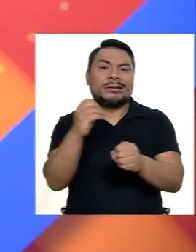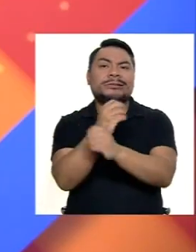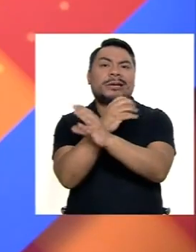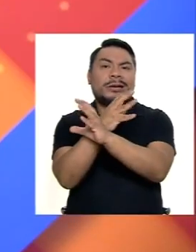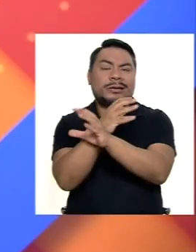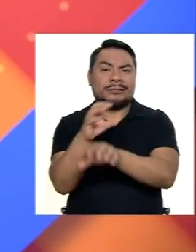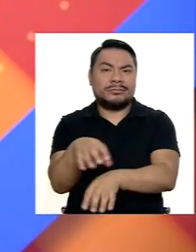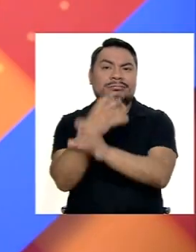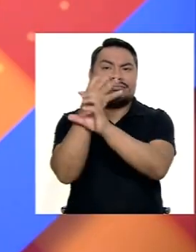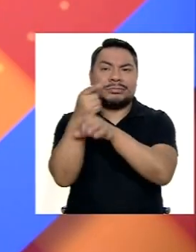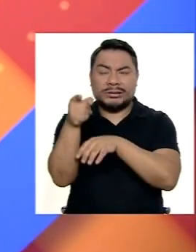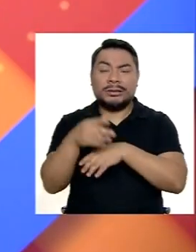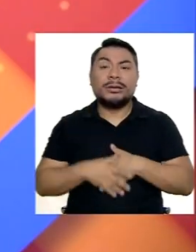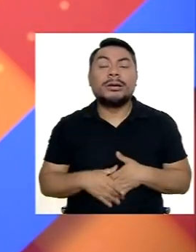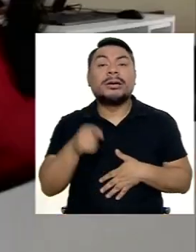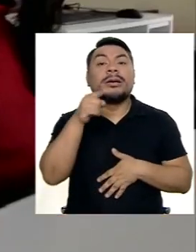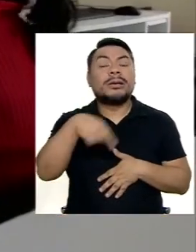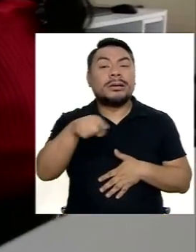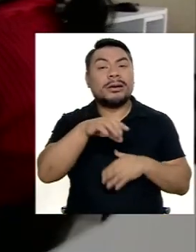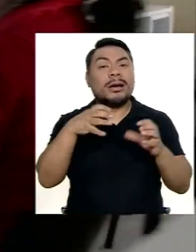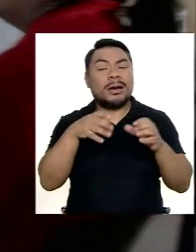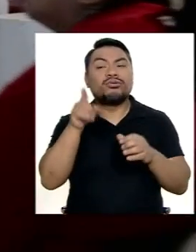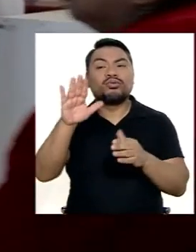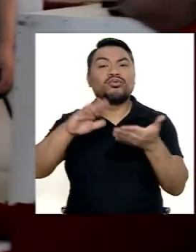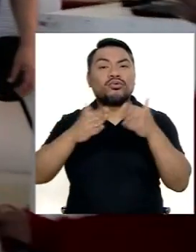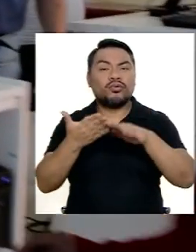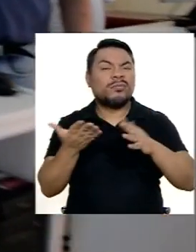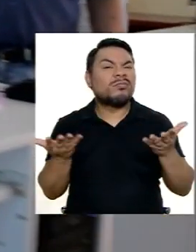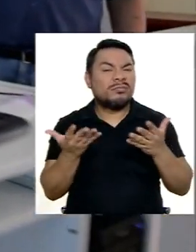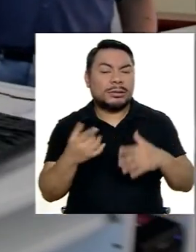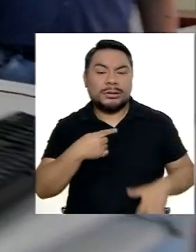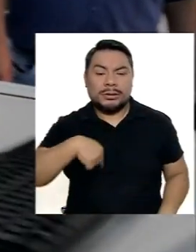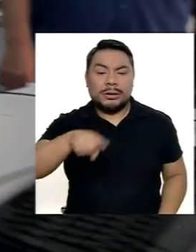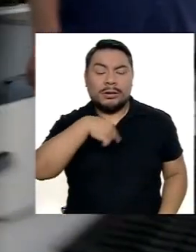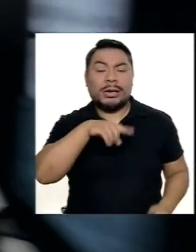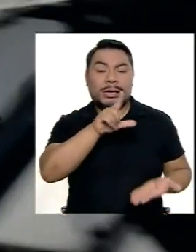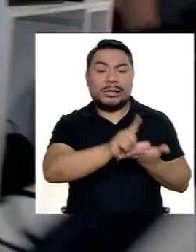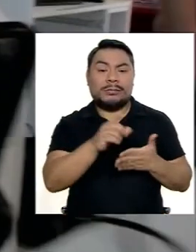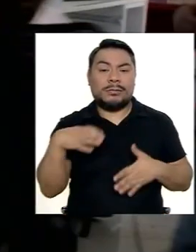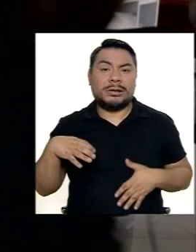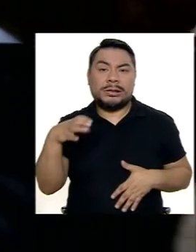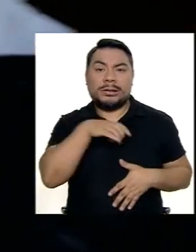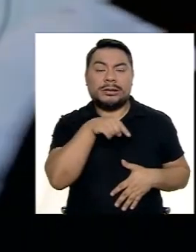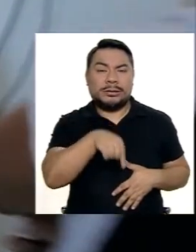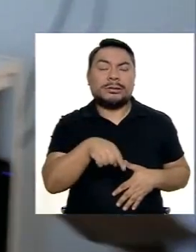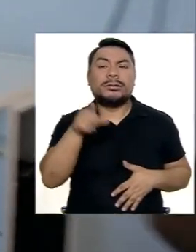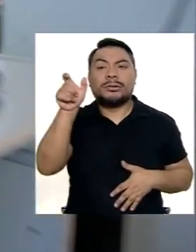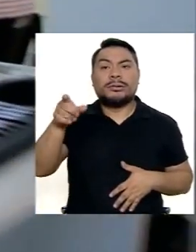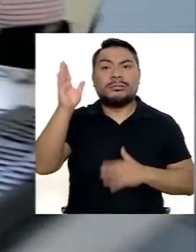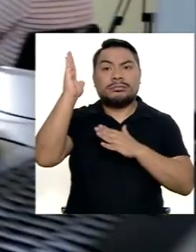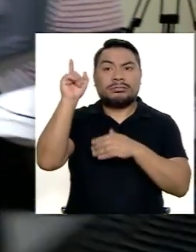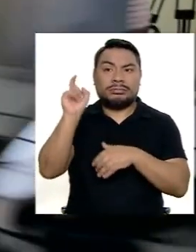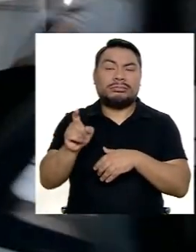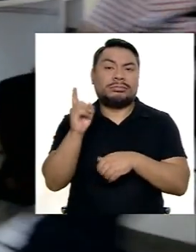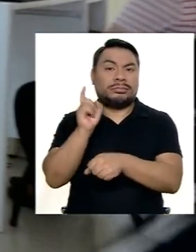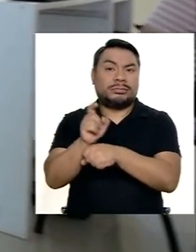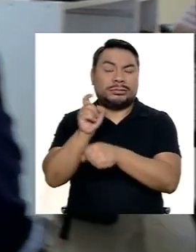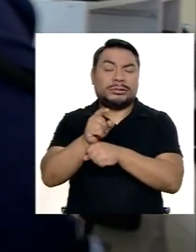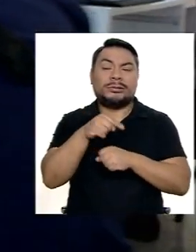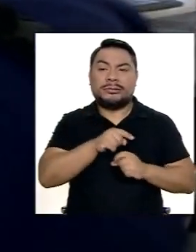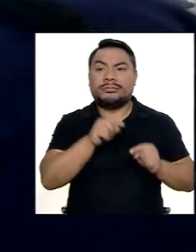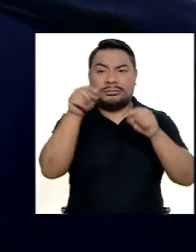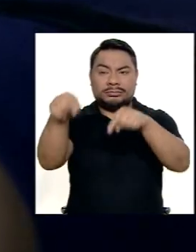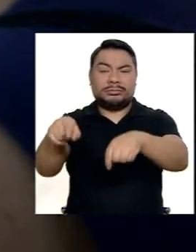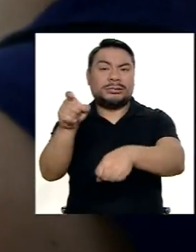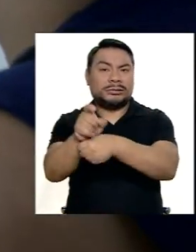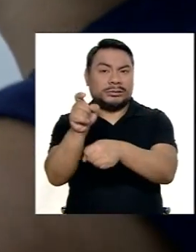estrategia CEPRO En tu comunidad Nos trasladamos A nivel de Lima Y Callao Con un capacitador Y ejecutamos